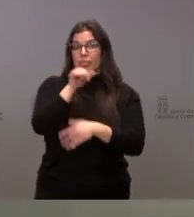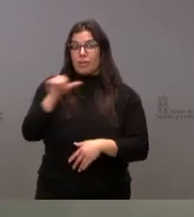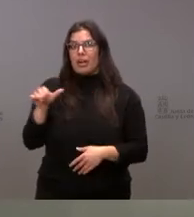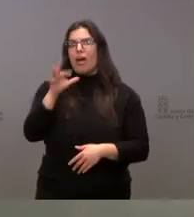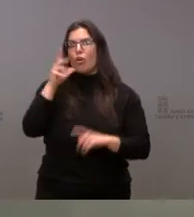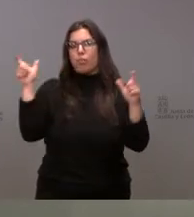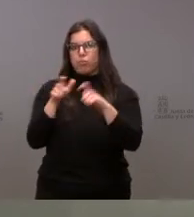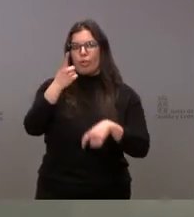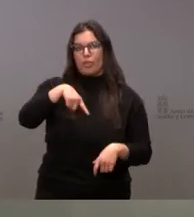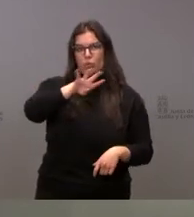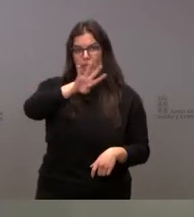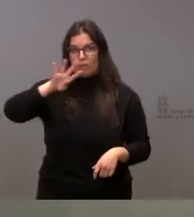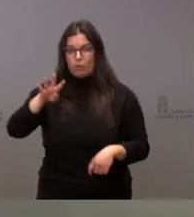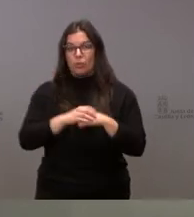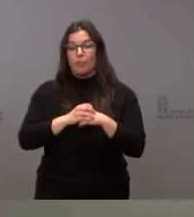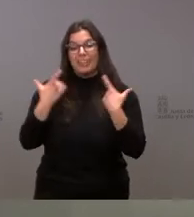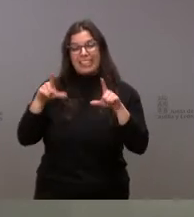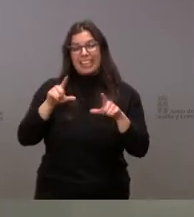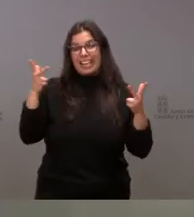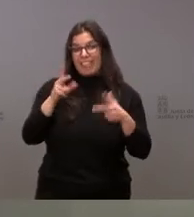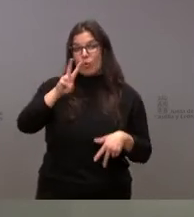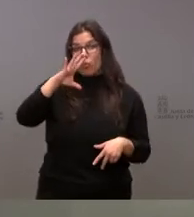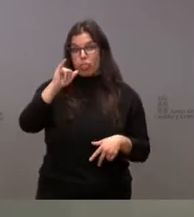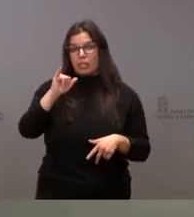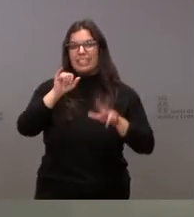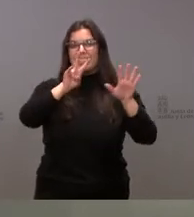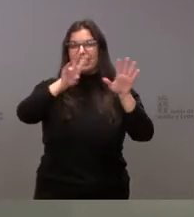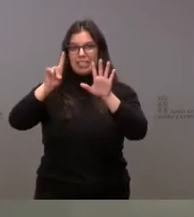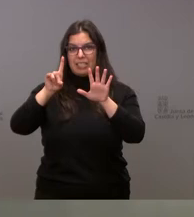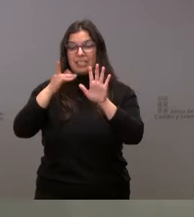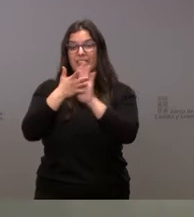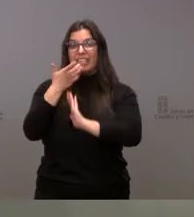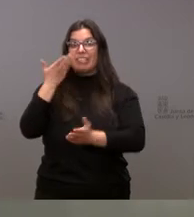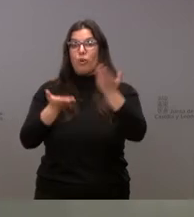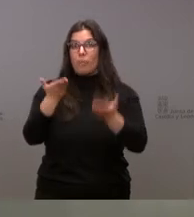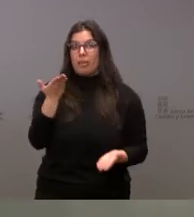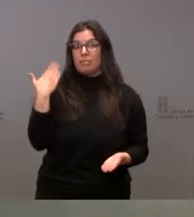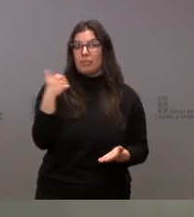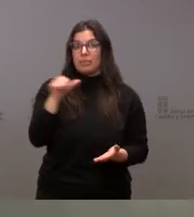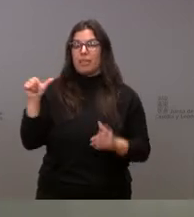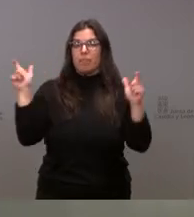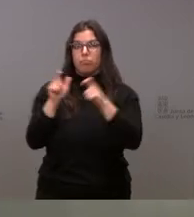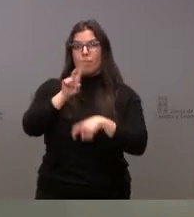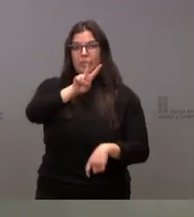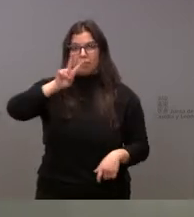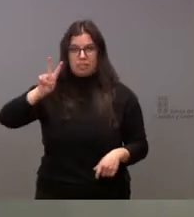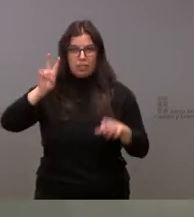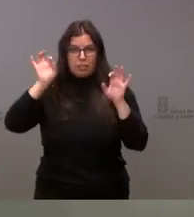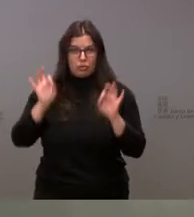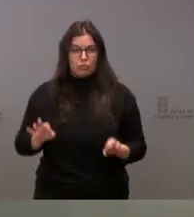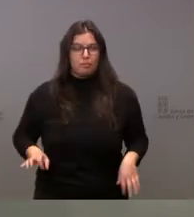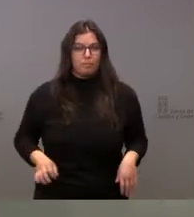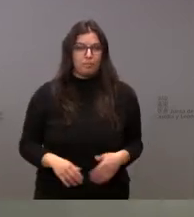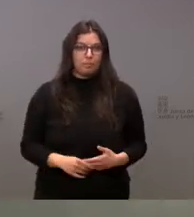y en UCI 76 pacientes COVID, que son 22 menos de los que había justo hace una